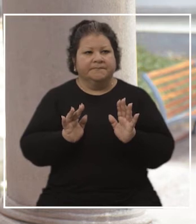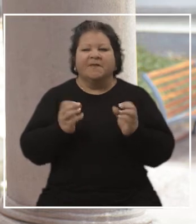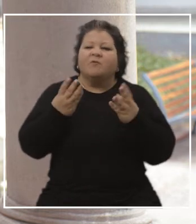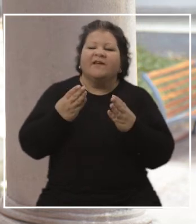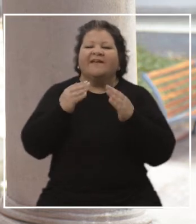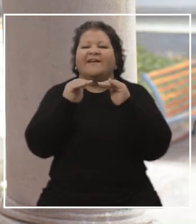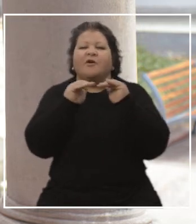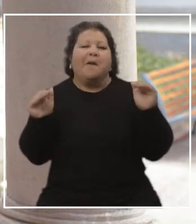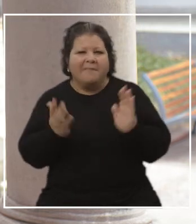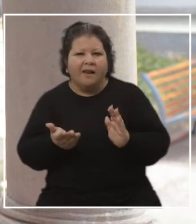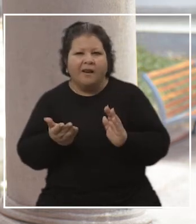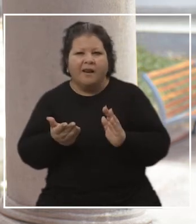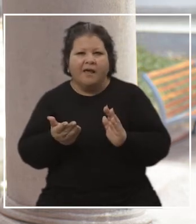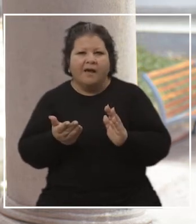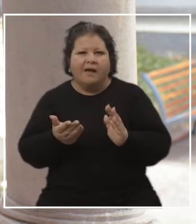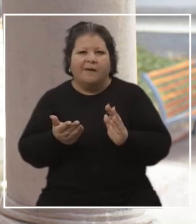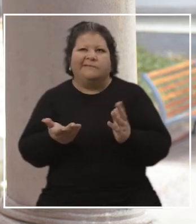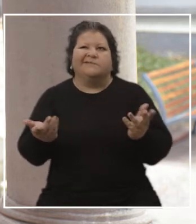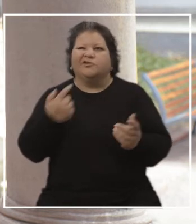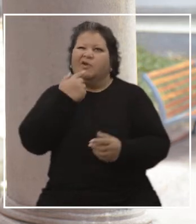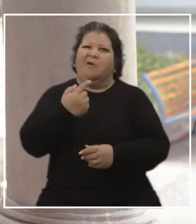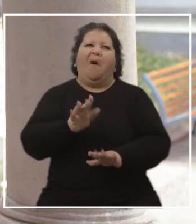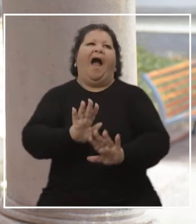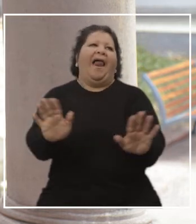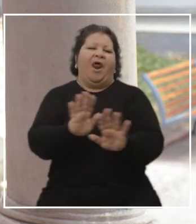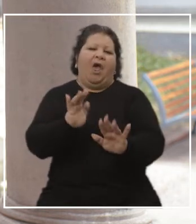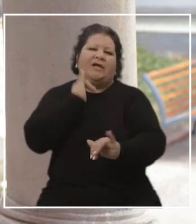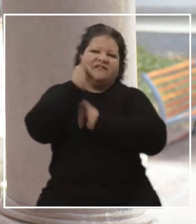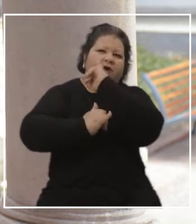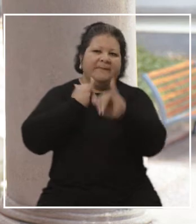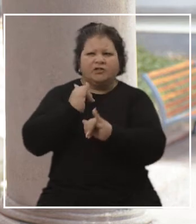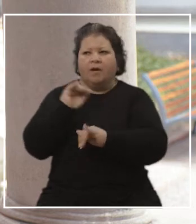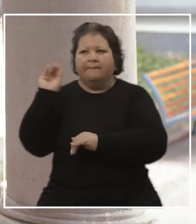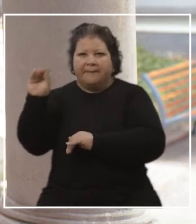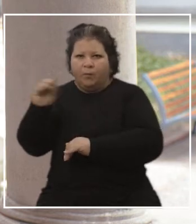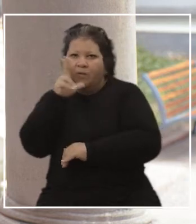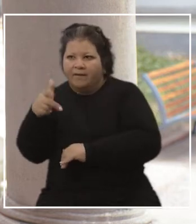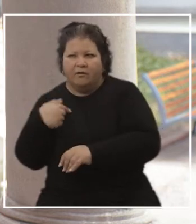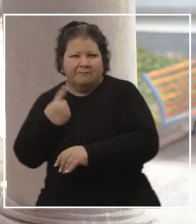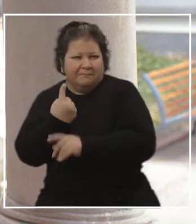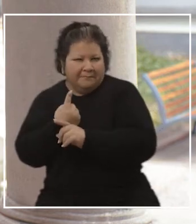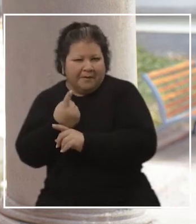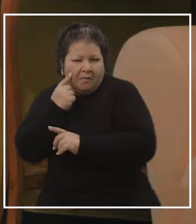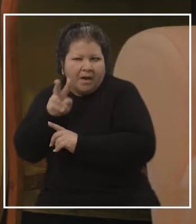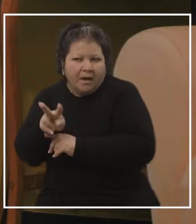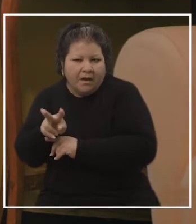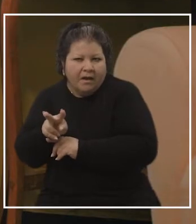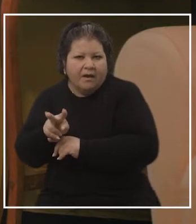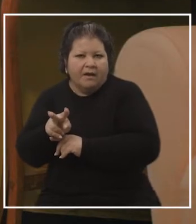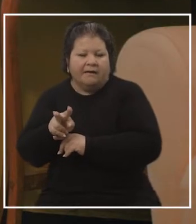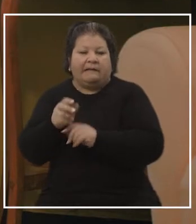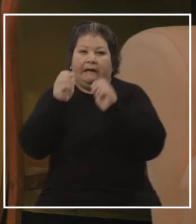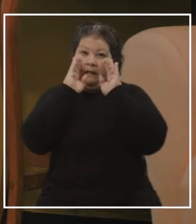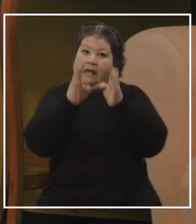Porque normalmente cuando veo que hay una bomba, no la tiro y lo primero lo consulto a ellos que están más empapados en el tema digital. Tenés que estar